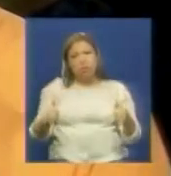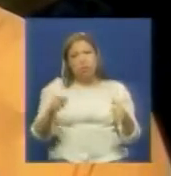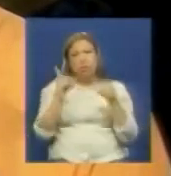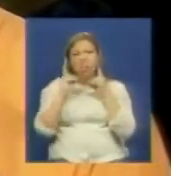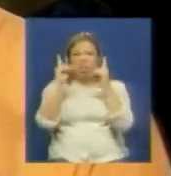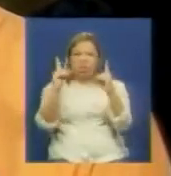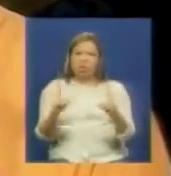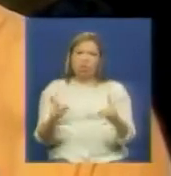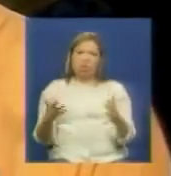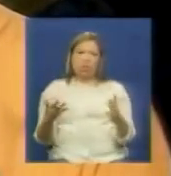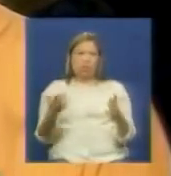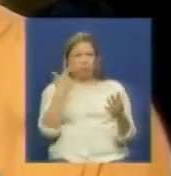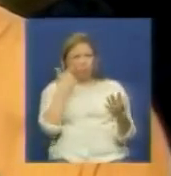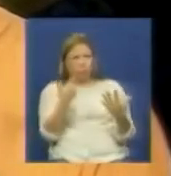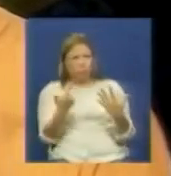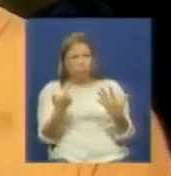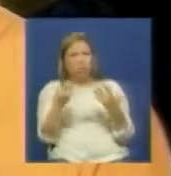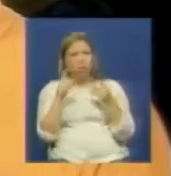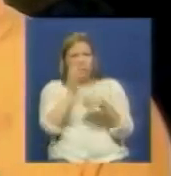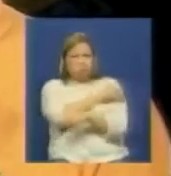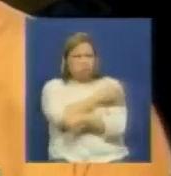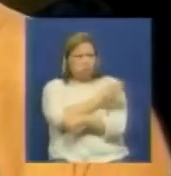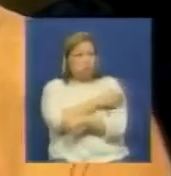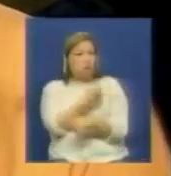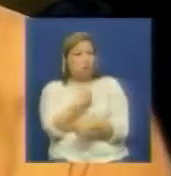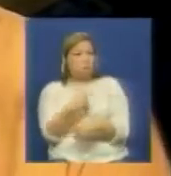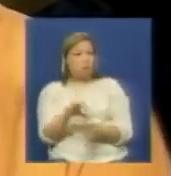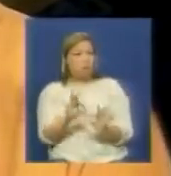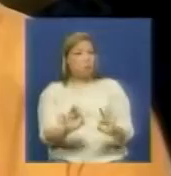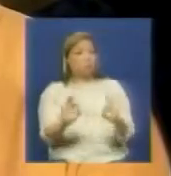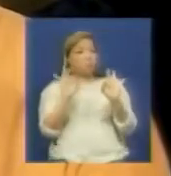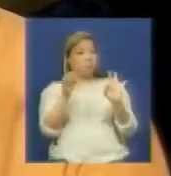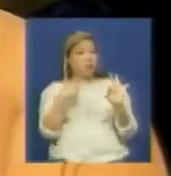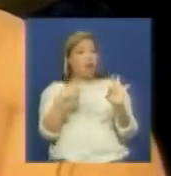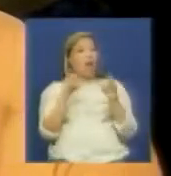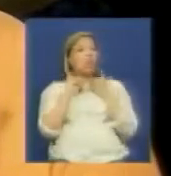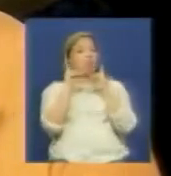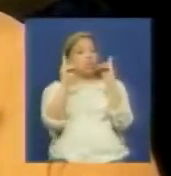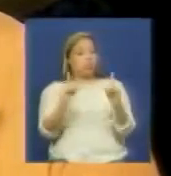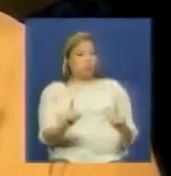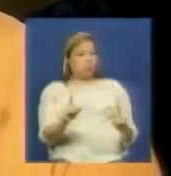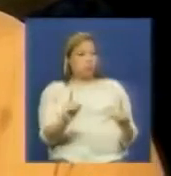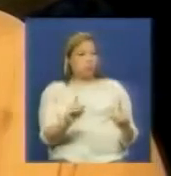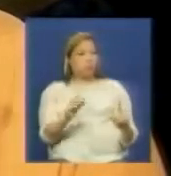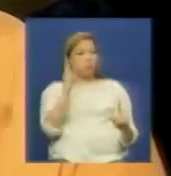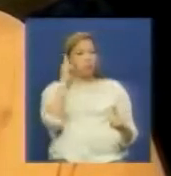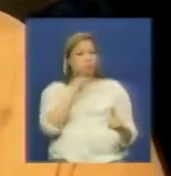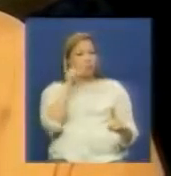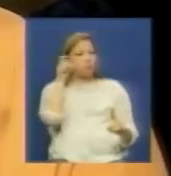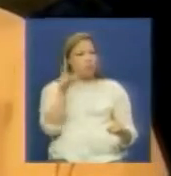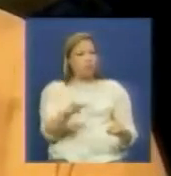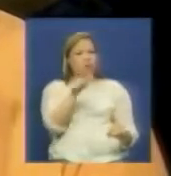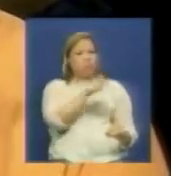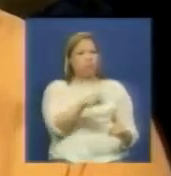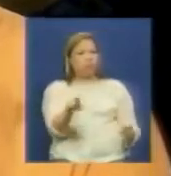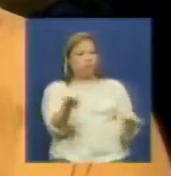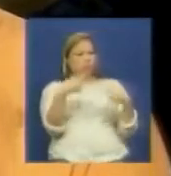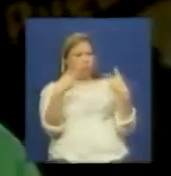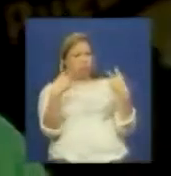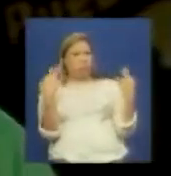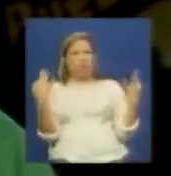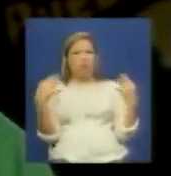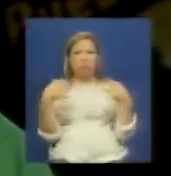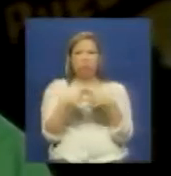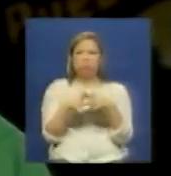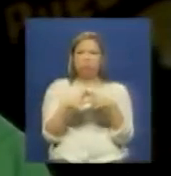tomar decisiones donde de verdad el pueblo de Simón Bolívar no ha dado si se quiere el